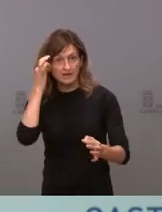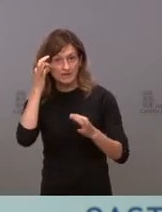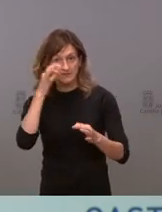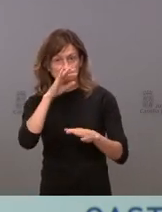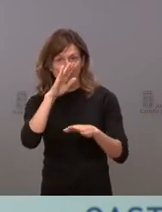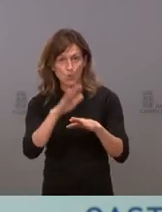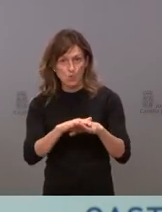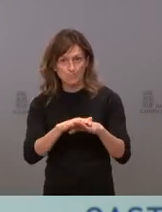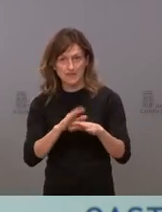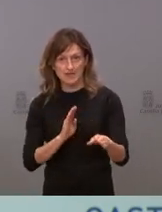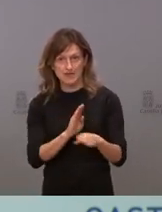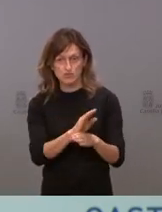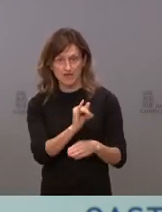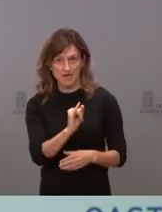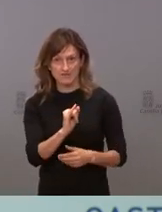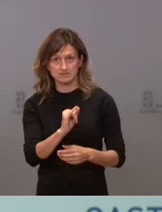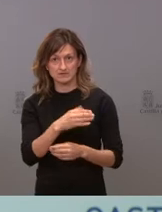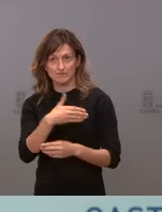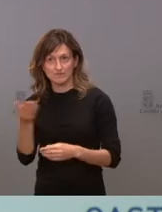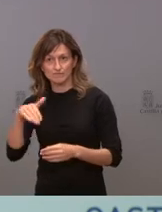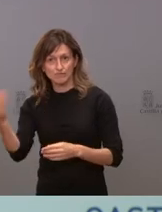quedado sin ayuda ni va a quedar sin ayuda.